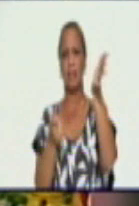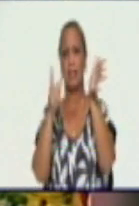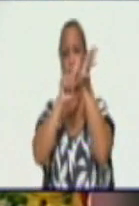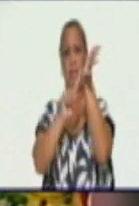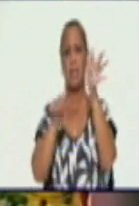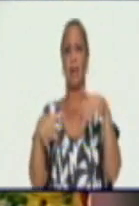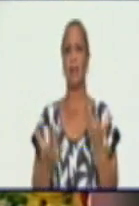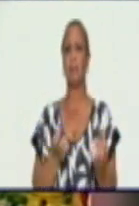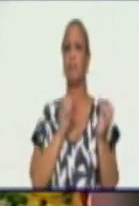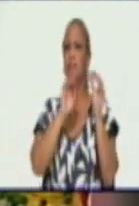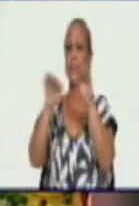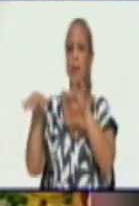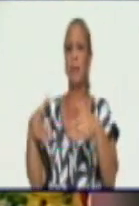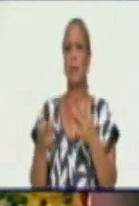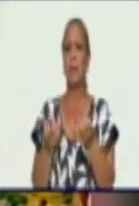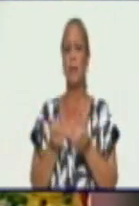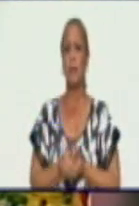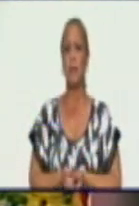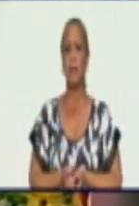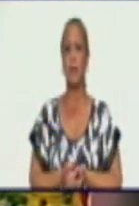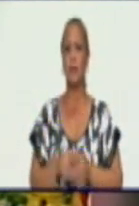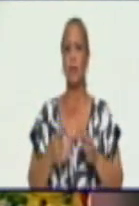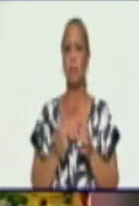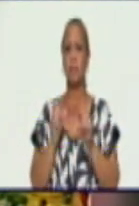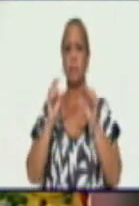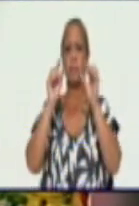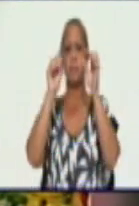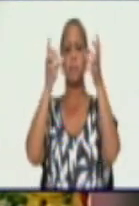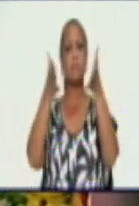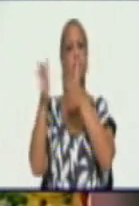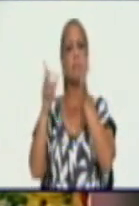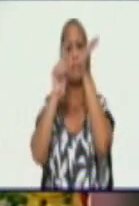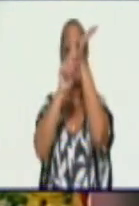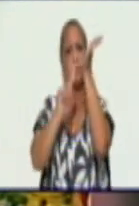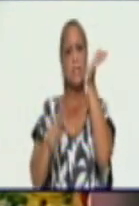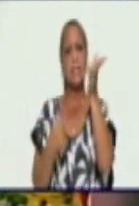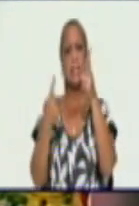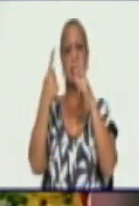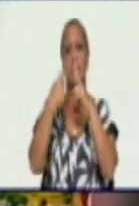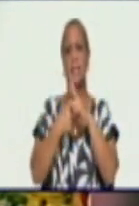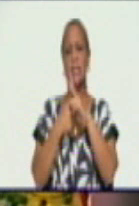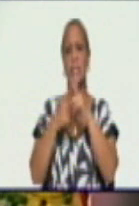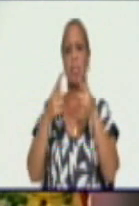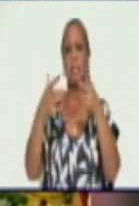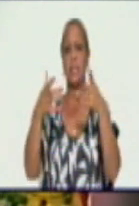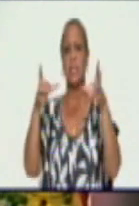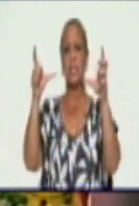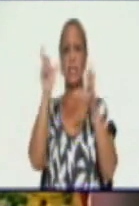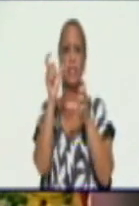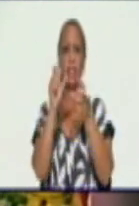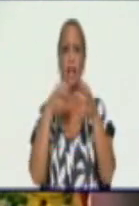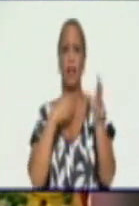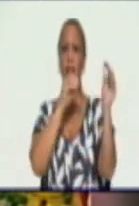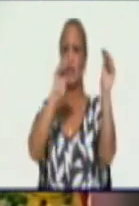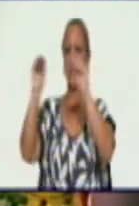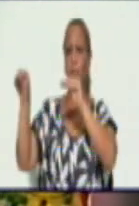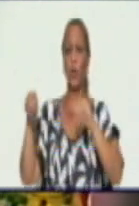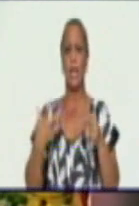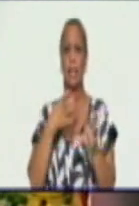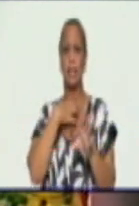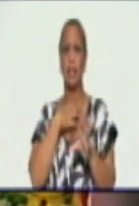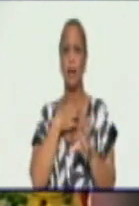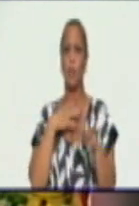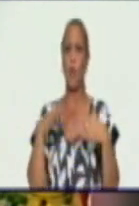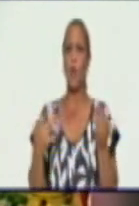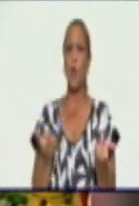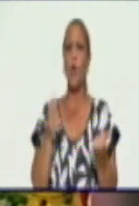se genera en los emplazamientos fotovoltaicos o en las centrales distribuidas que tenemos a base de